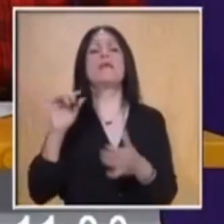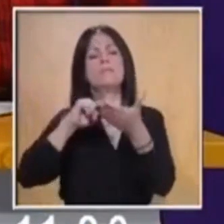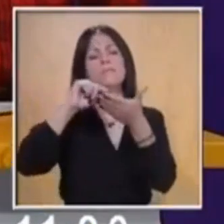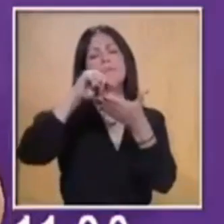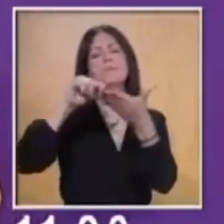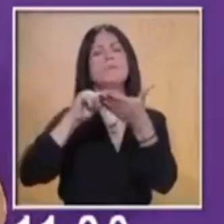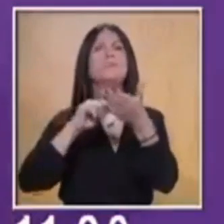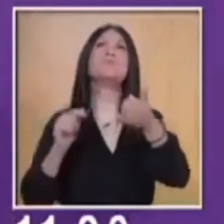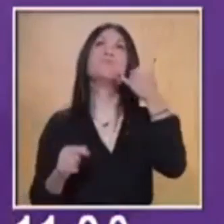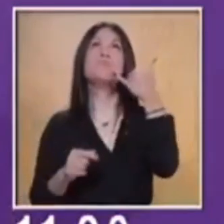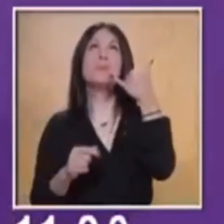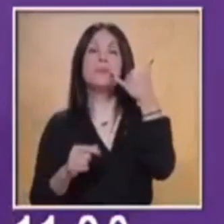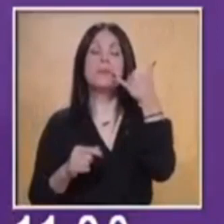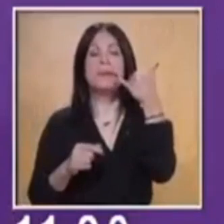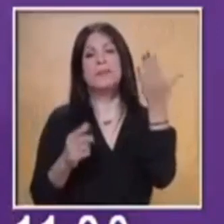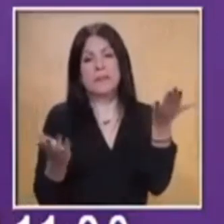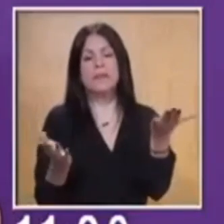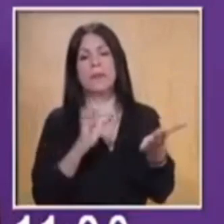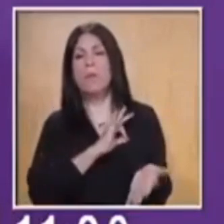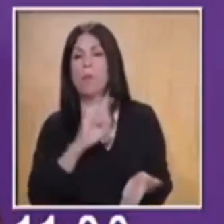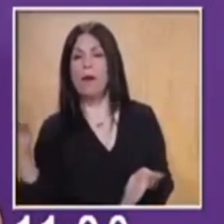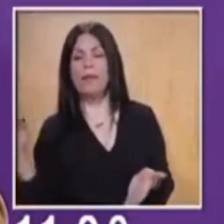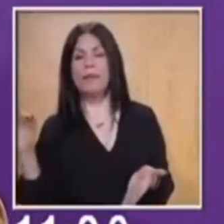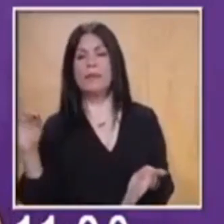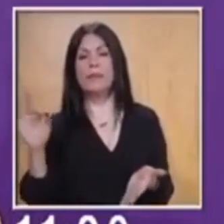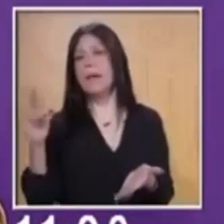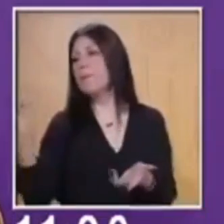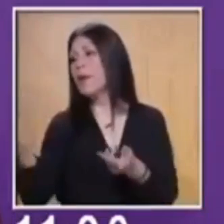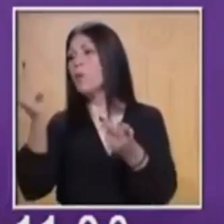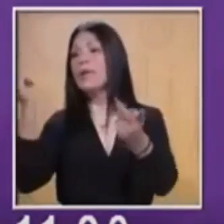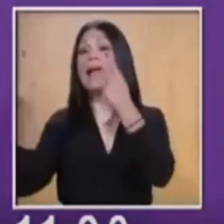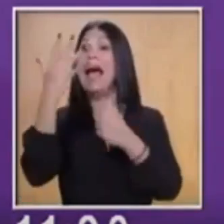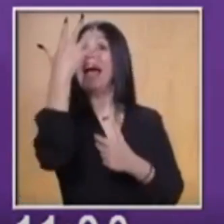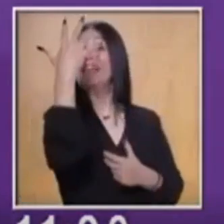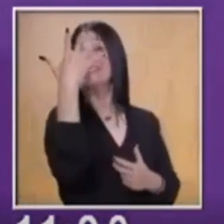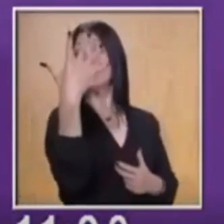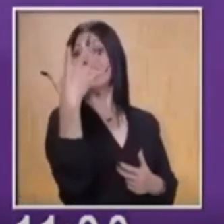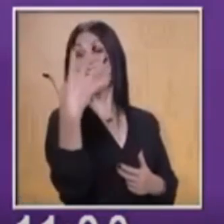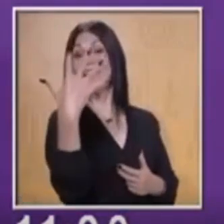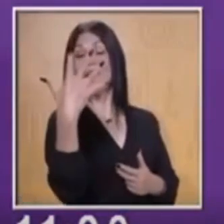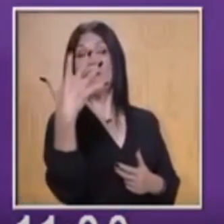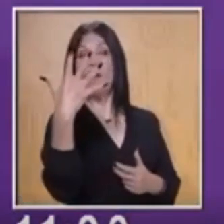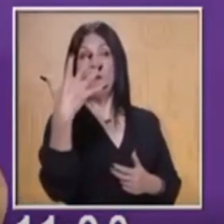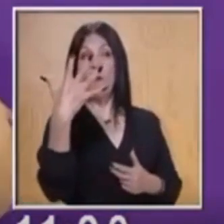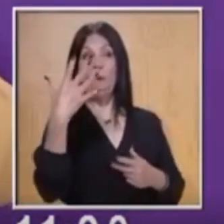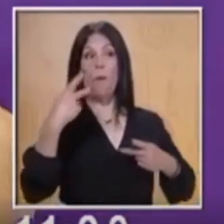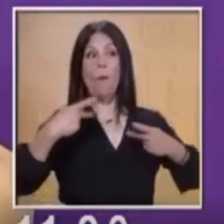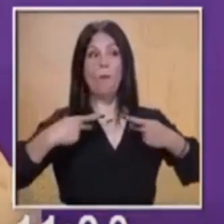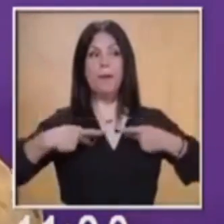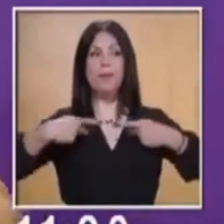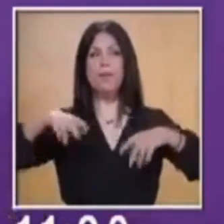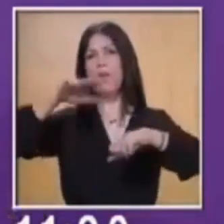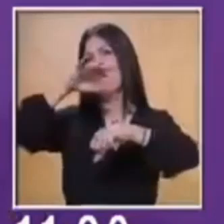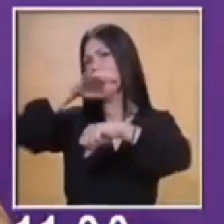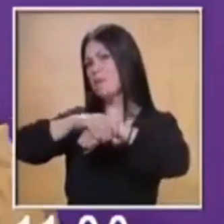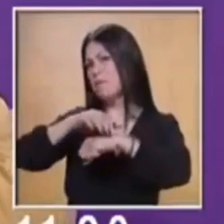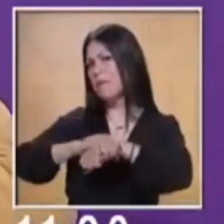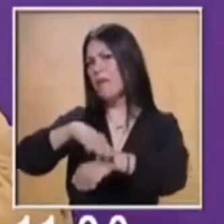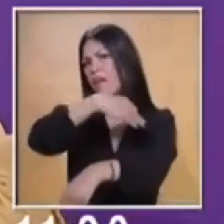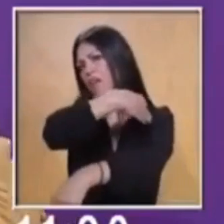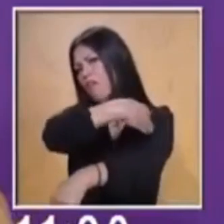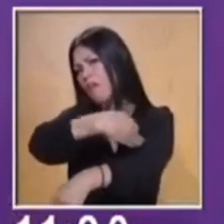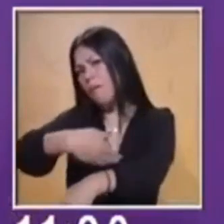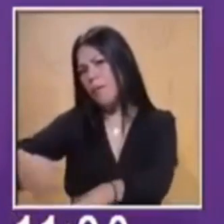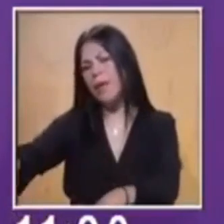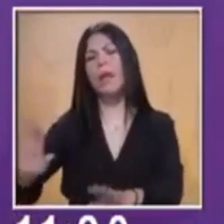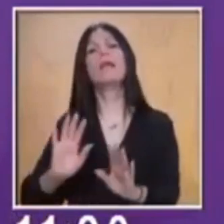Para conocer más sobre lo que saben o lo que les gusta de estas narraciones muy famosas mexicanas.